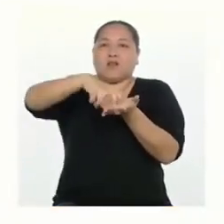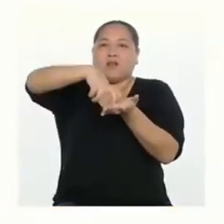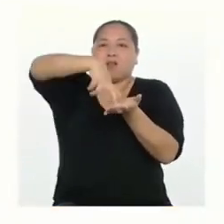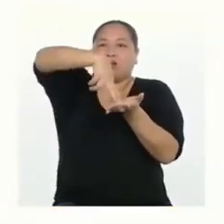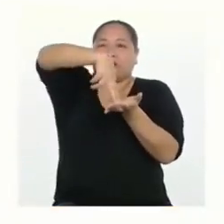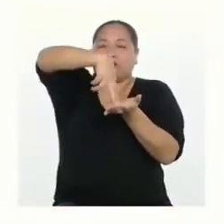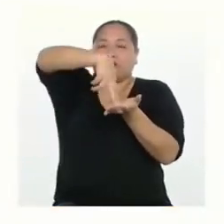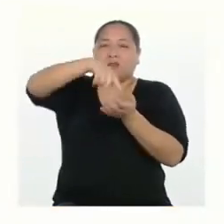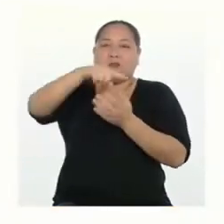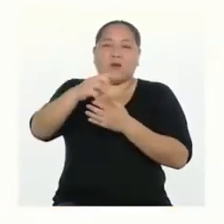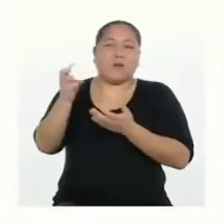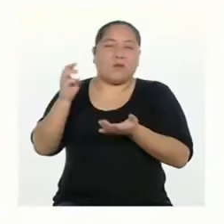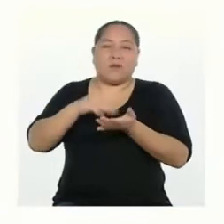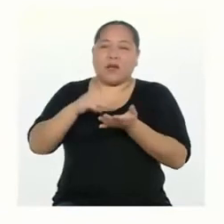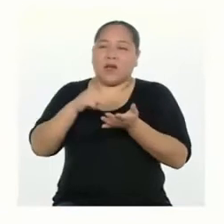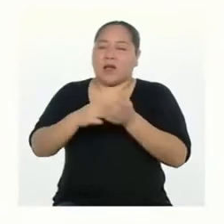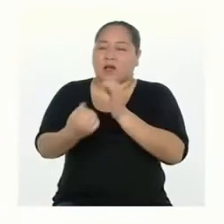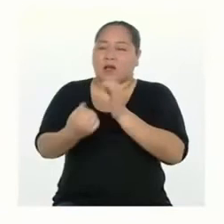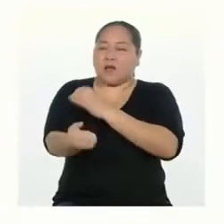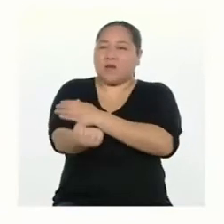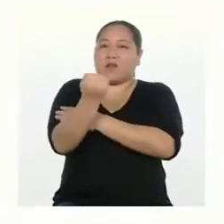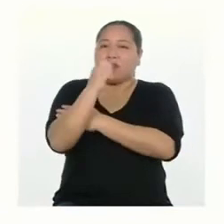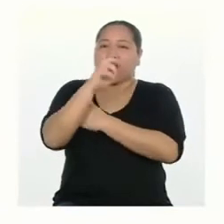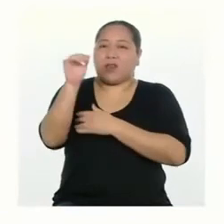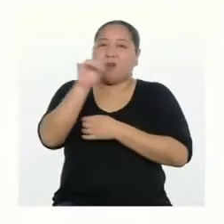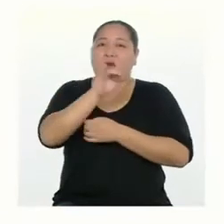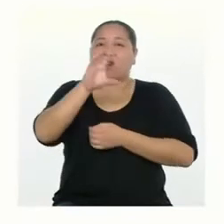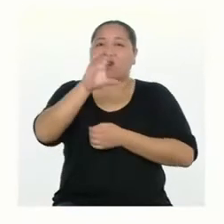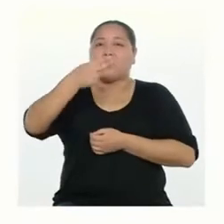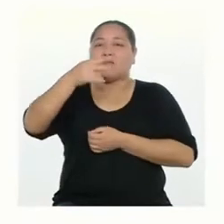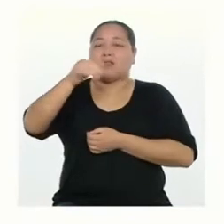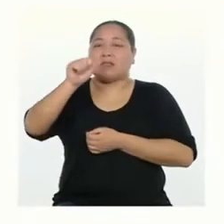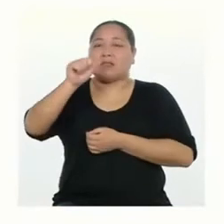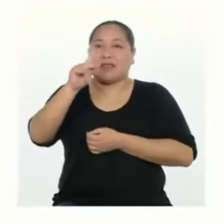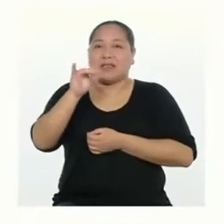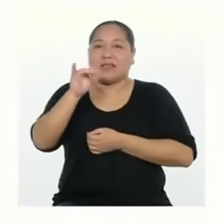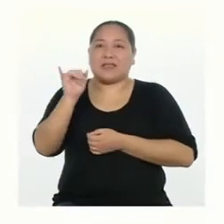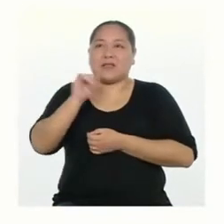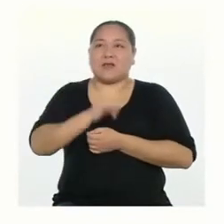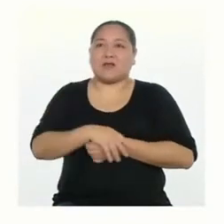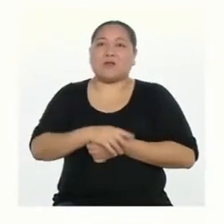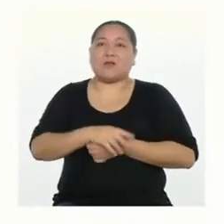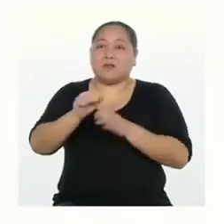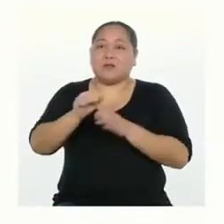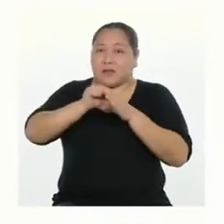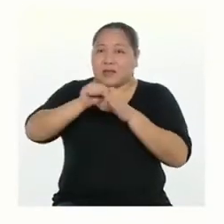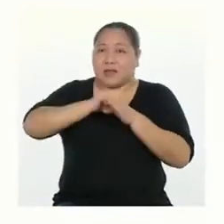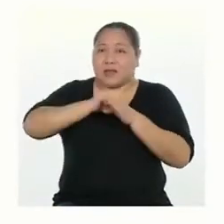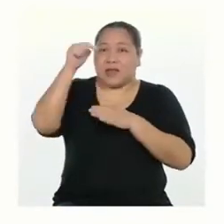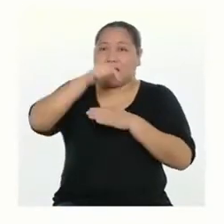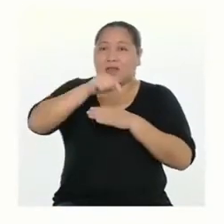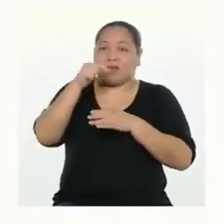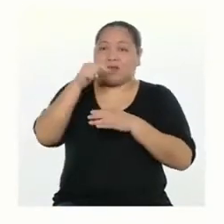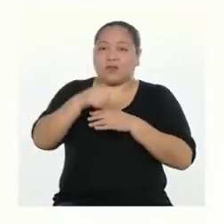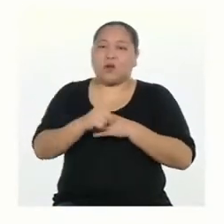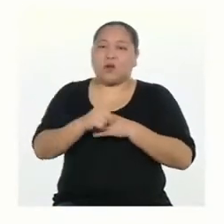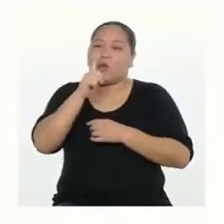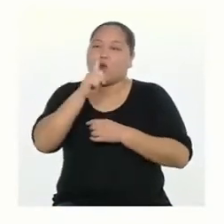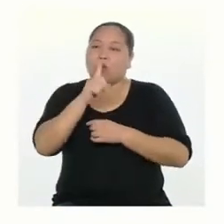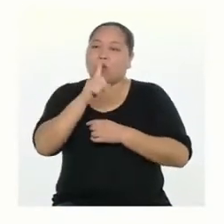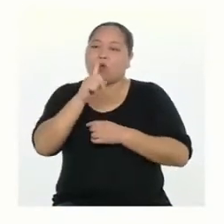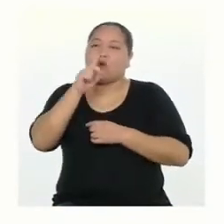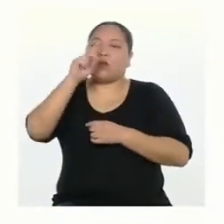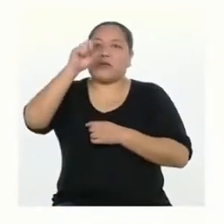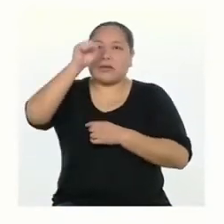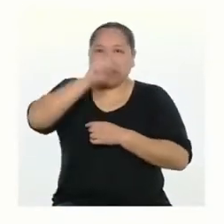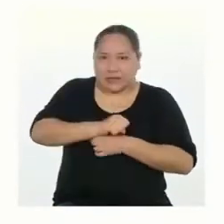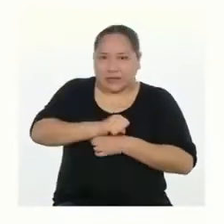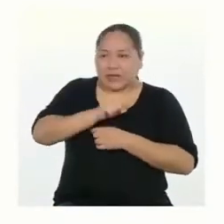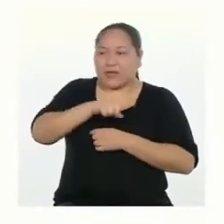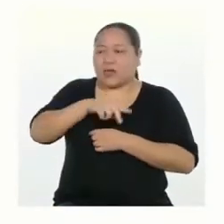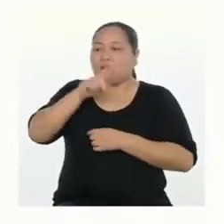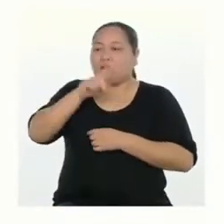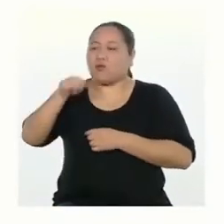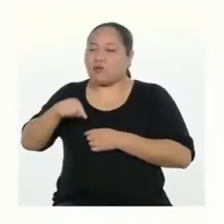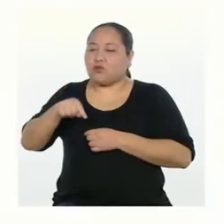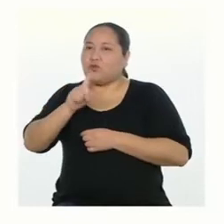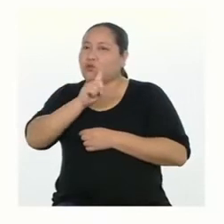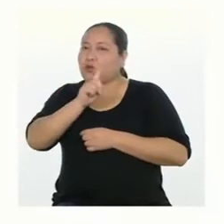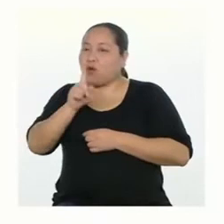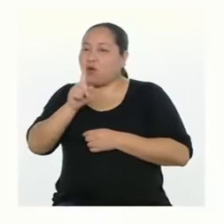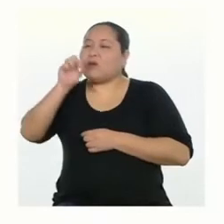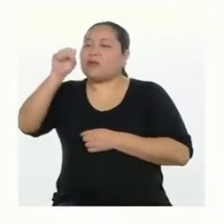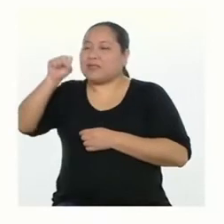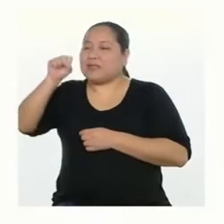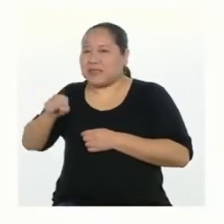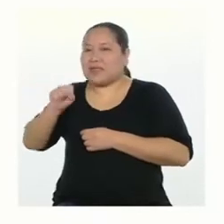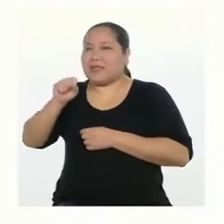ganar mayor resistencia y fuerza como un verdadero chasqui, puedes repetir esa secuencia interdiario. Es muy importante la